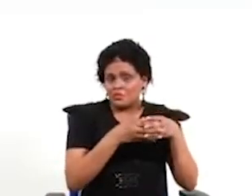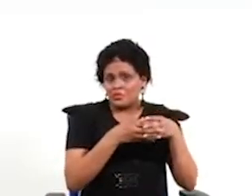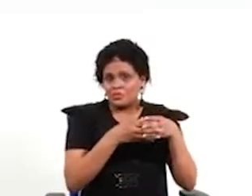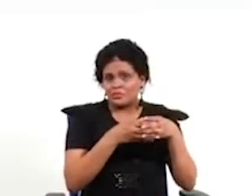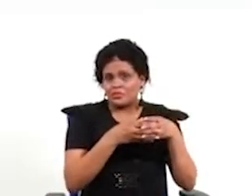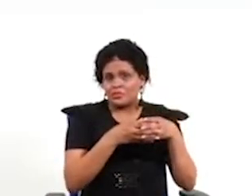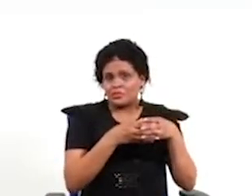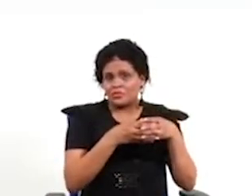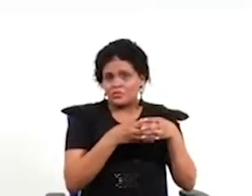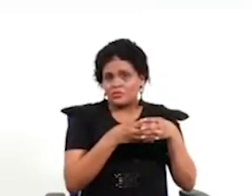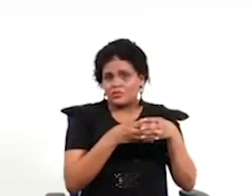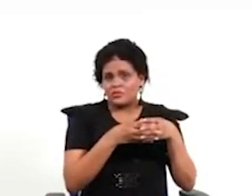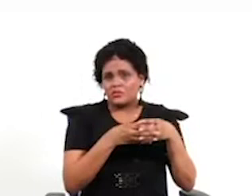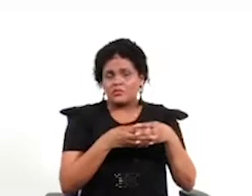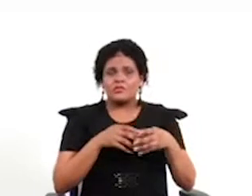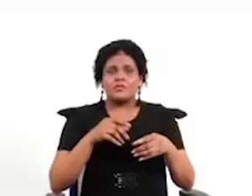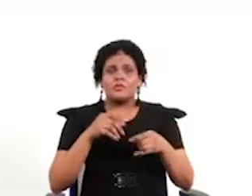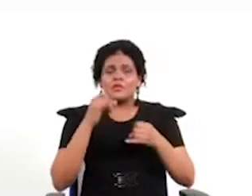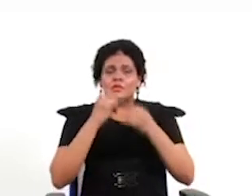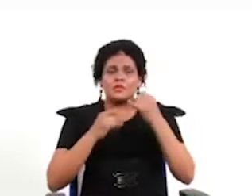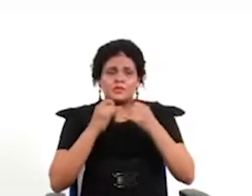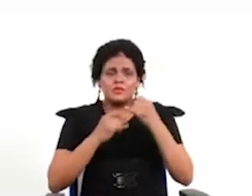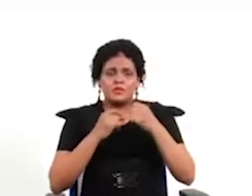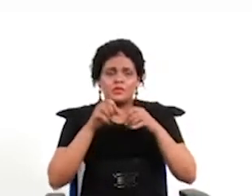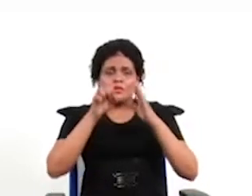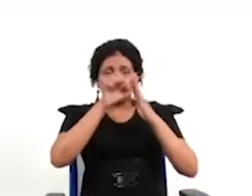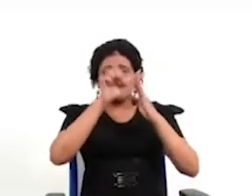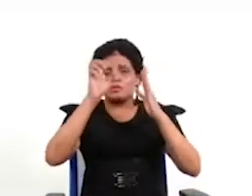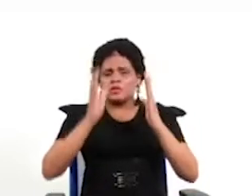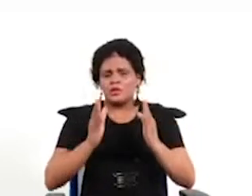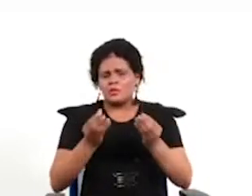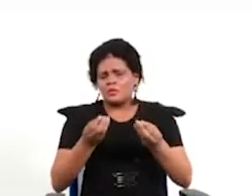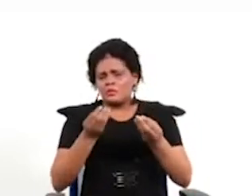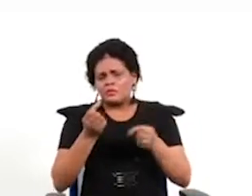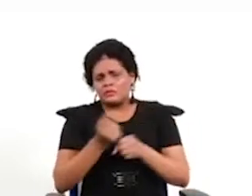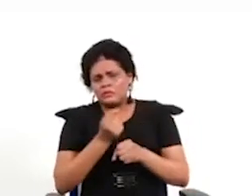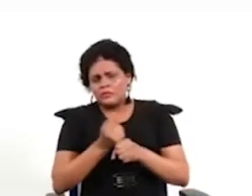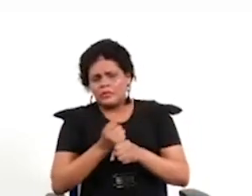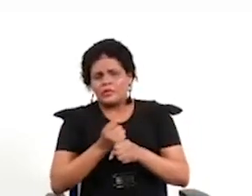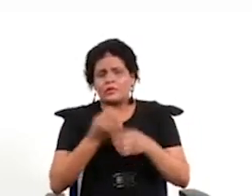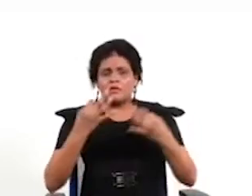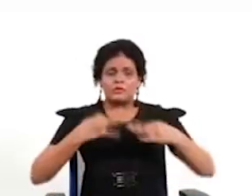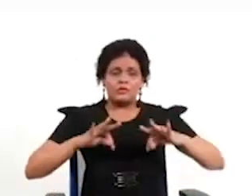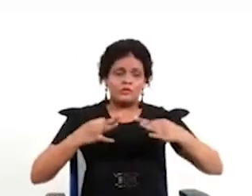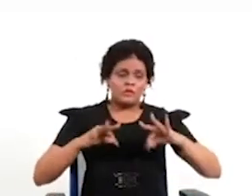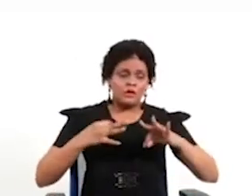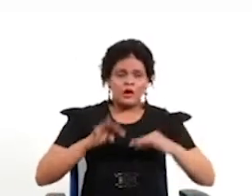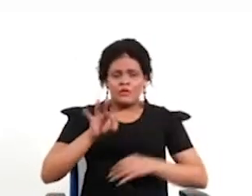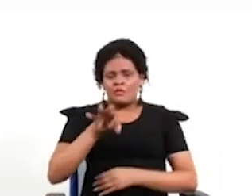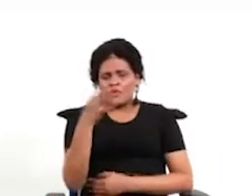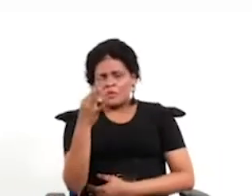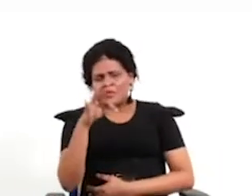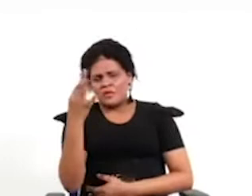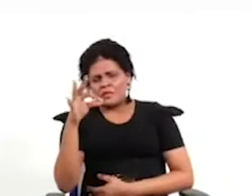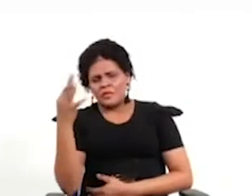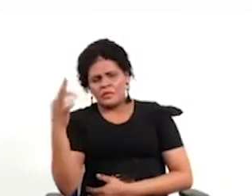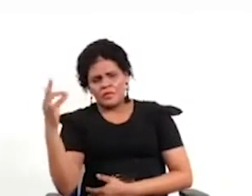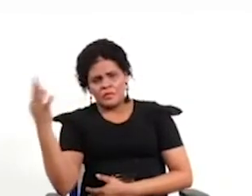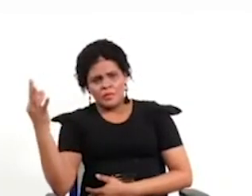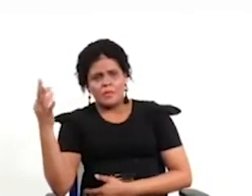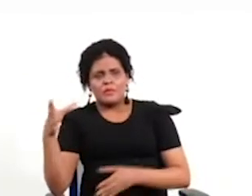reúna firmas y pueda introducir temas que no se introduzcan, o hacer reformas específicas, etcétera, etcétera.